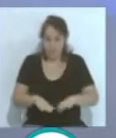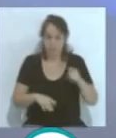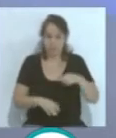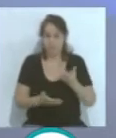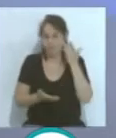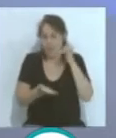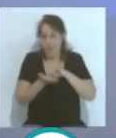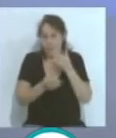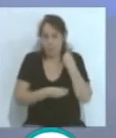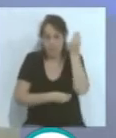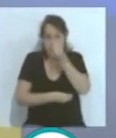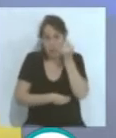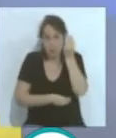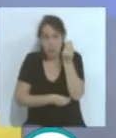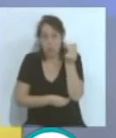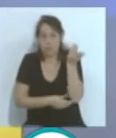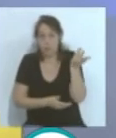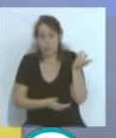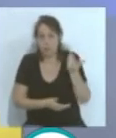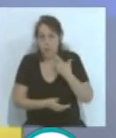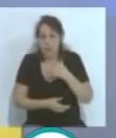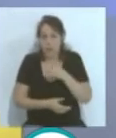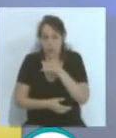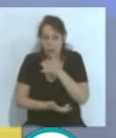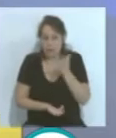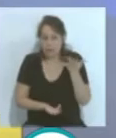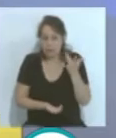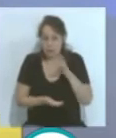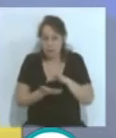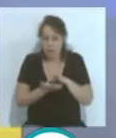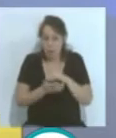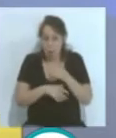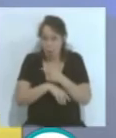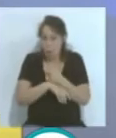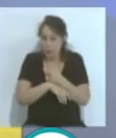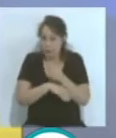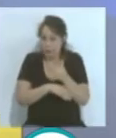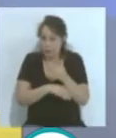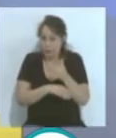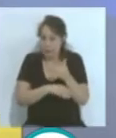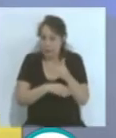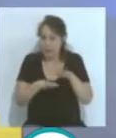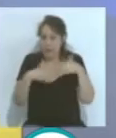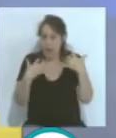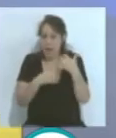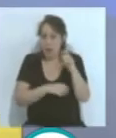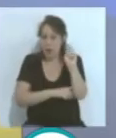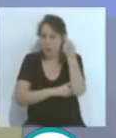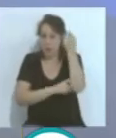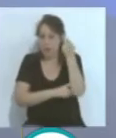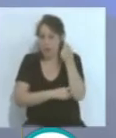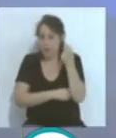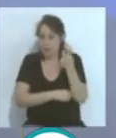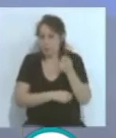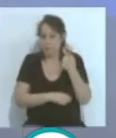fecha ya estaríamos pensando, estamos a escasas horas de jugar el trofeo Carranza, como era habitual.